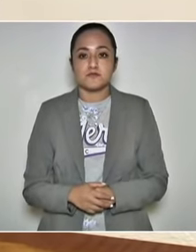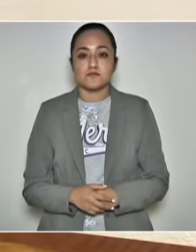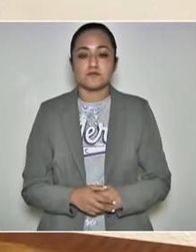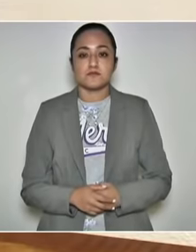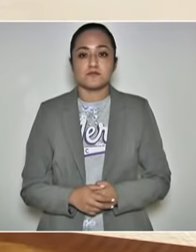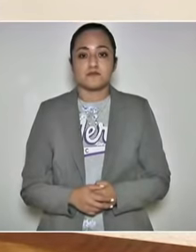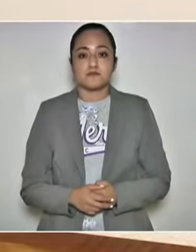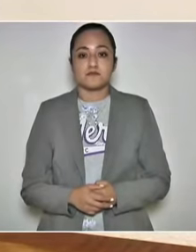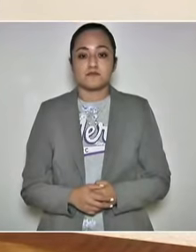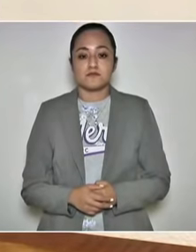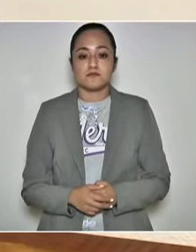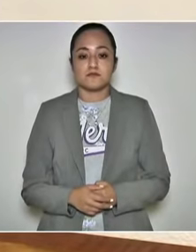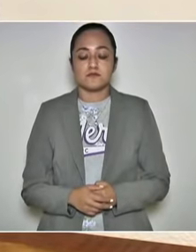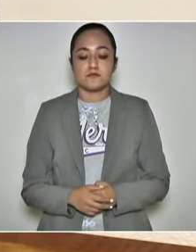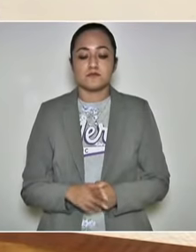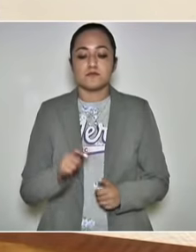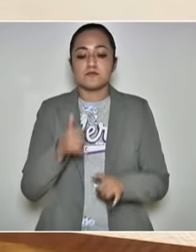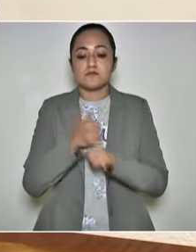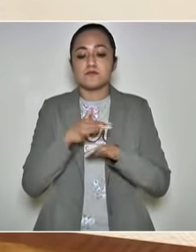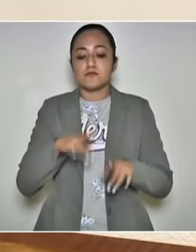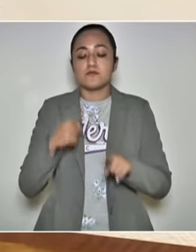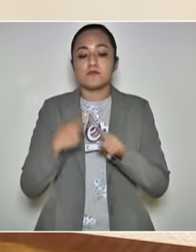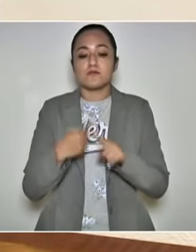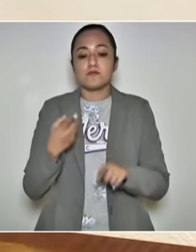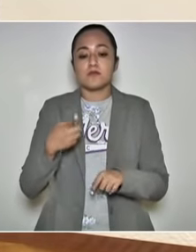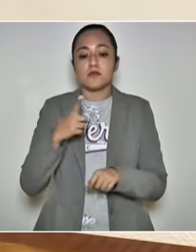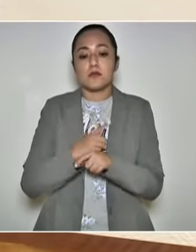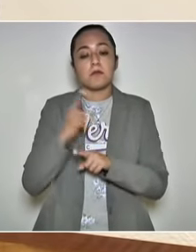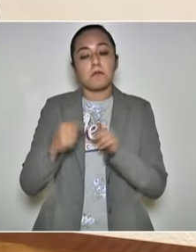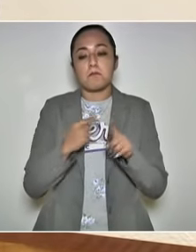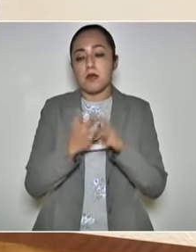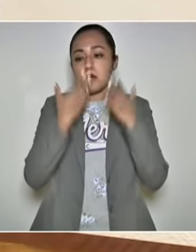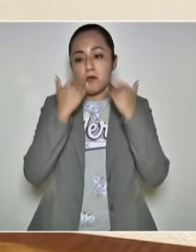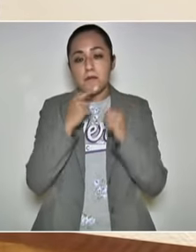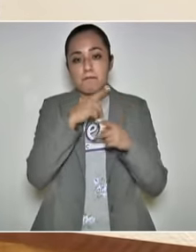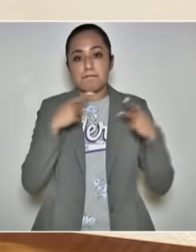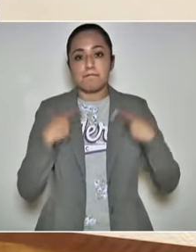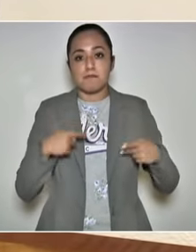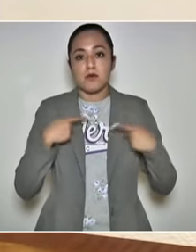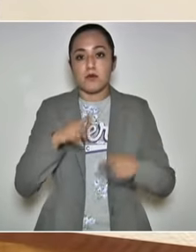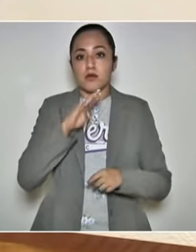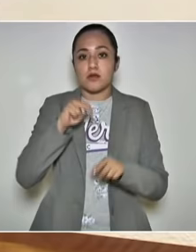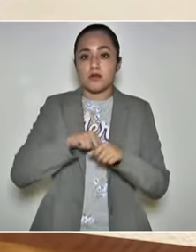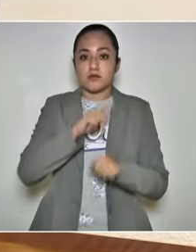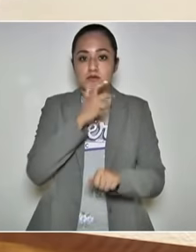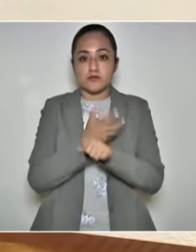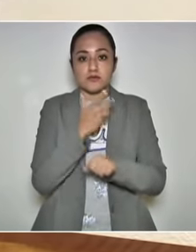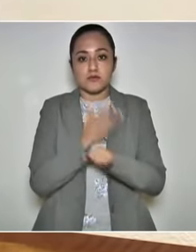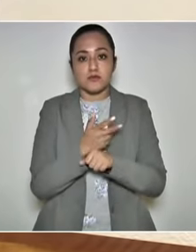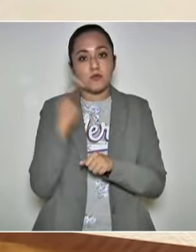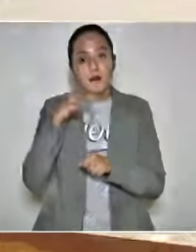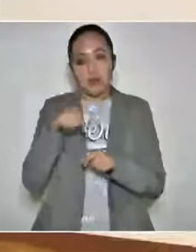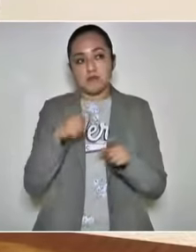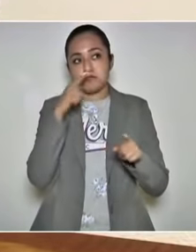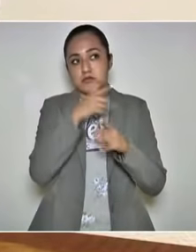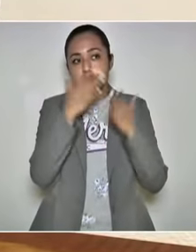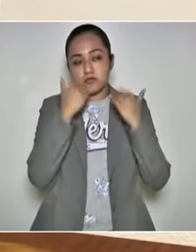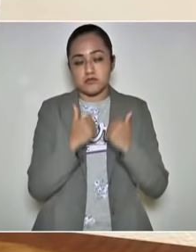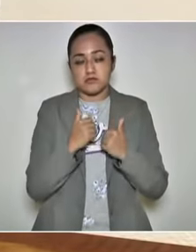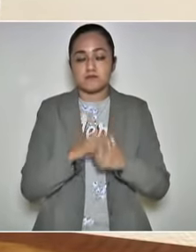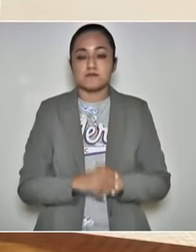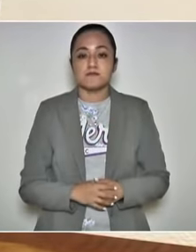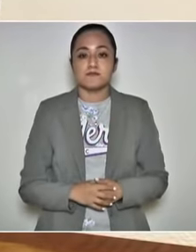El migrante nos informa que es un día más sin registro de fallecimientos de poblanos en el extranjero.